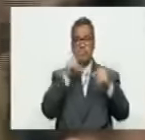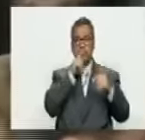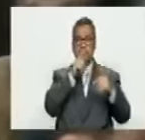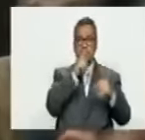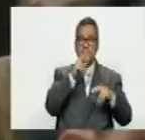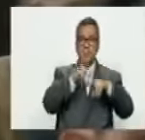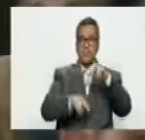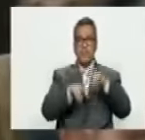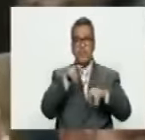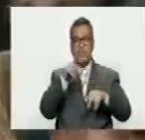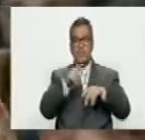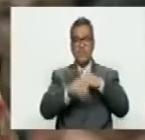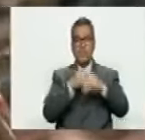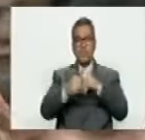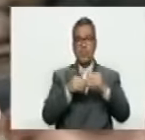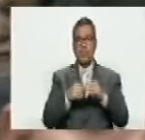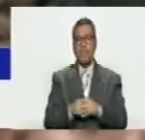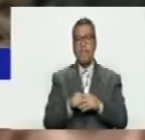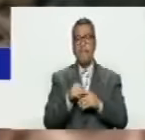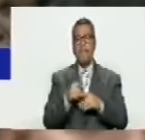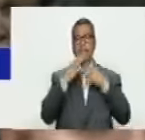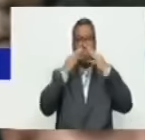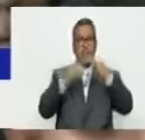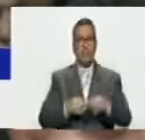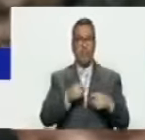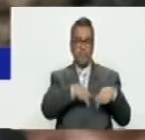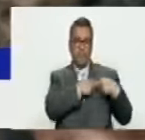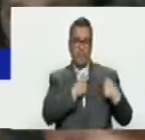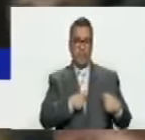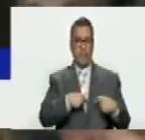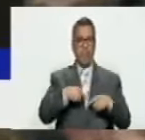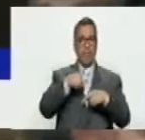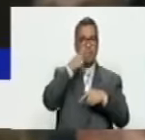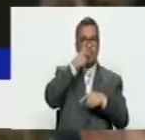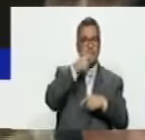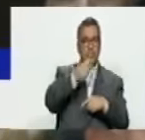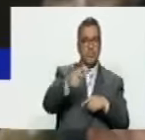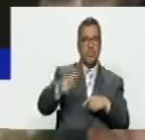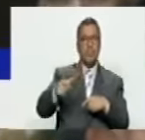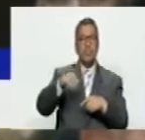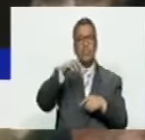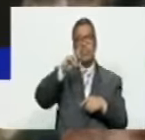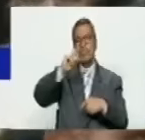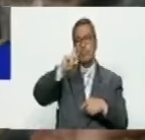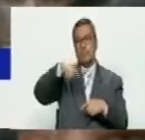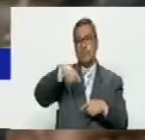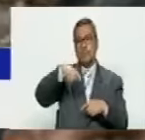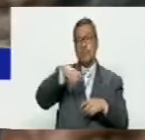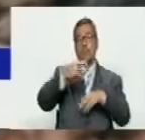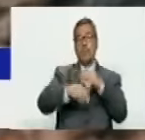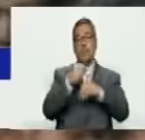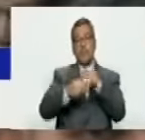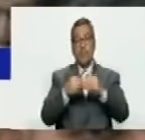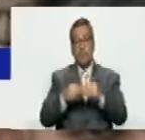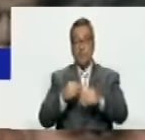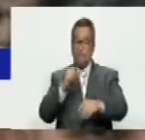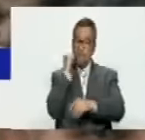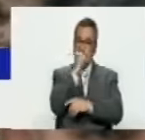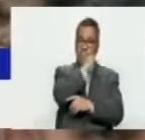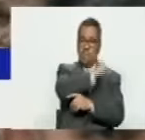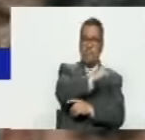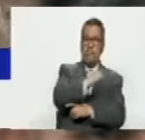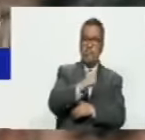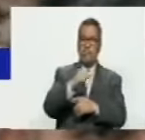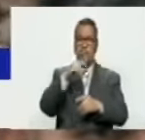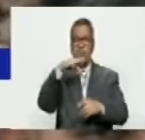creación de un instrumento y la realidad en el corazón del pueblo palestino. Sigue siendo el genocidio, el